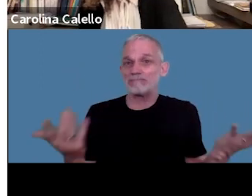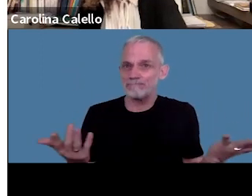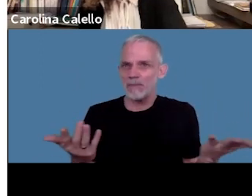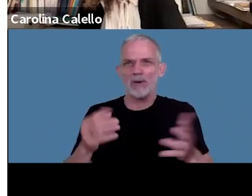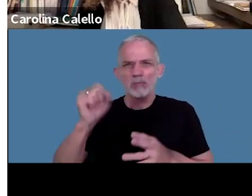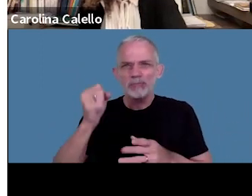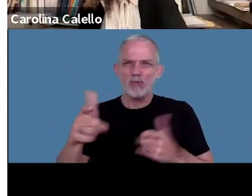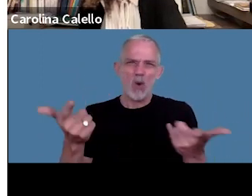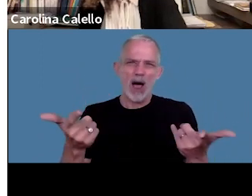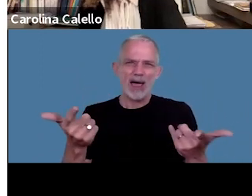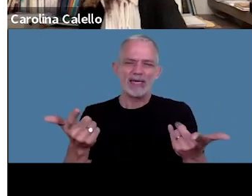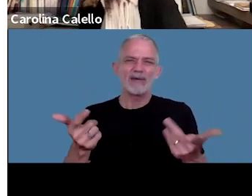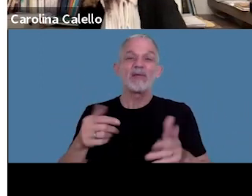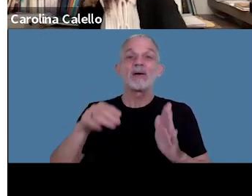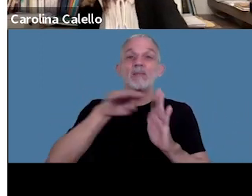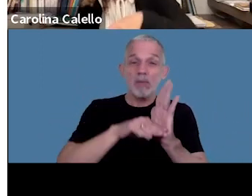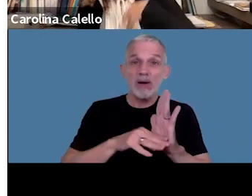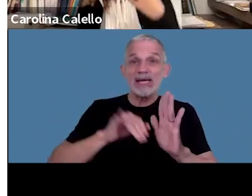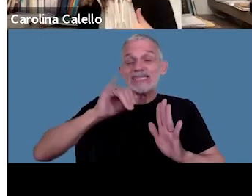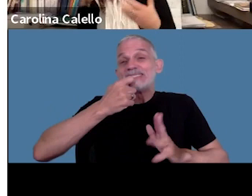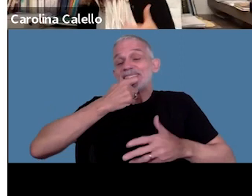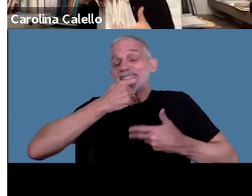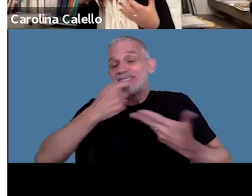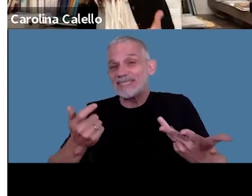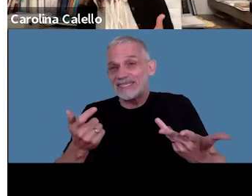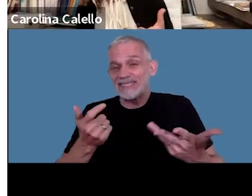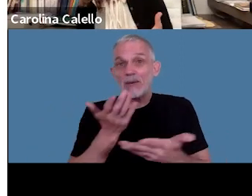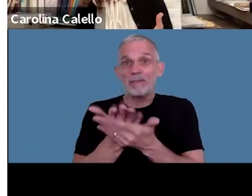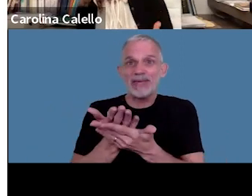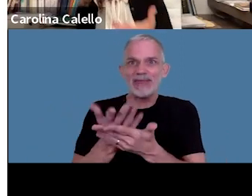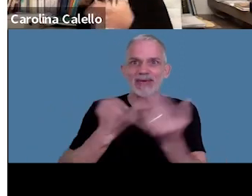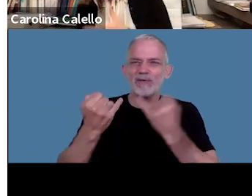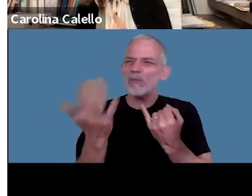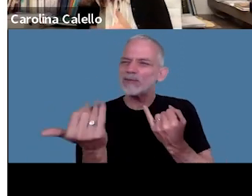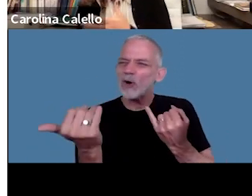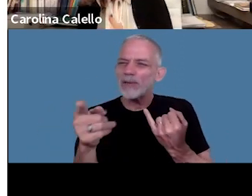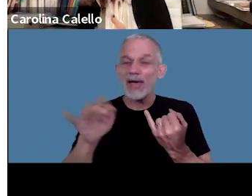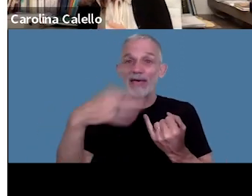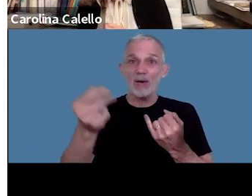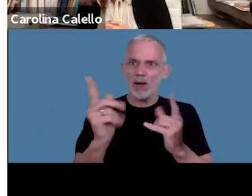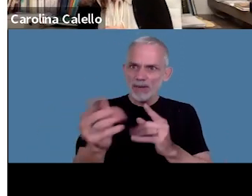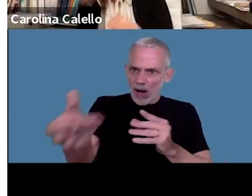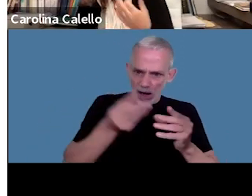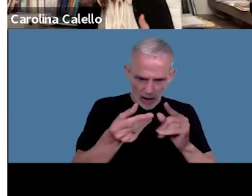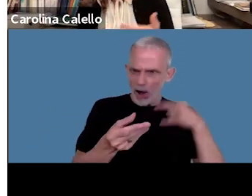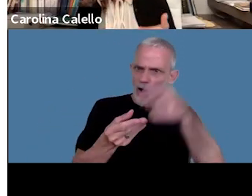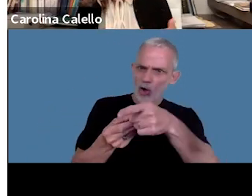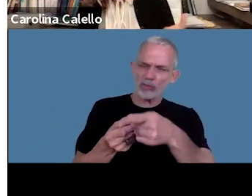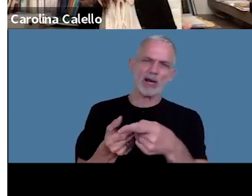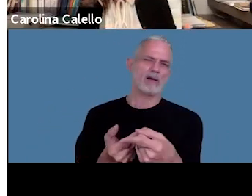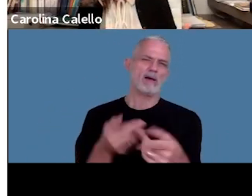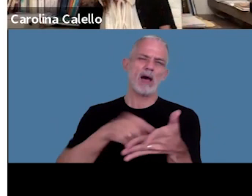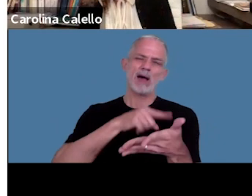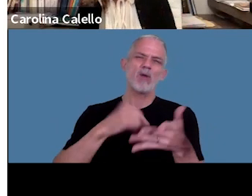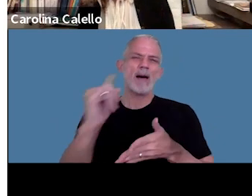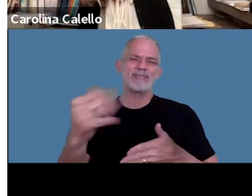que se plantea que si piden la información y después la van a usar en la causa penal habría que